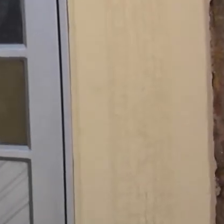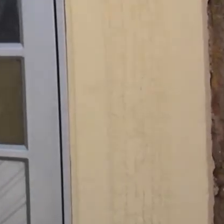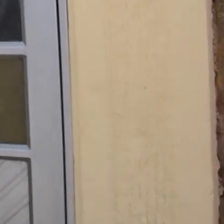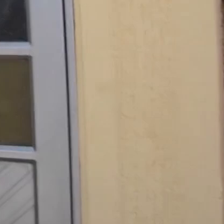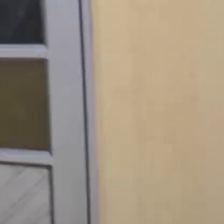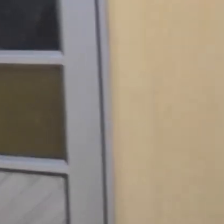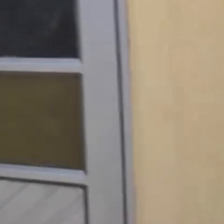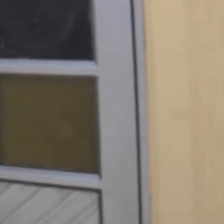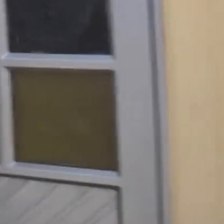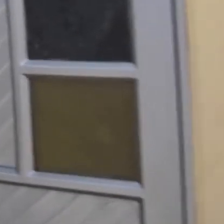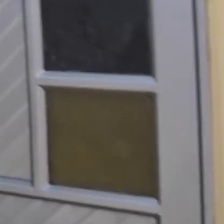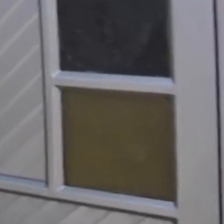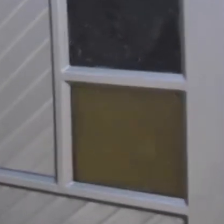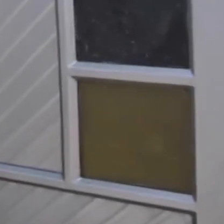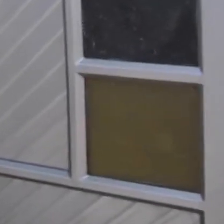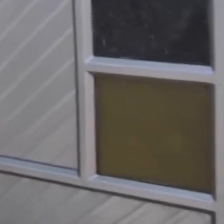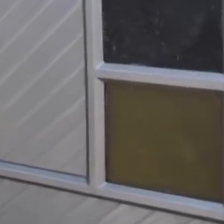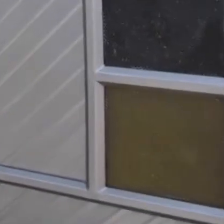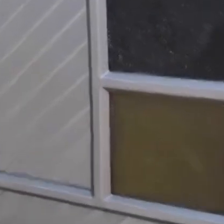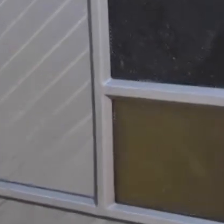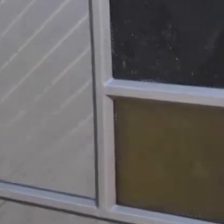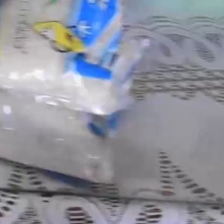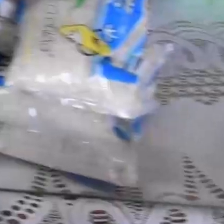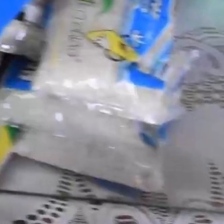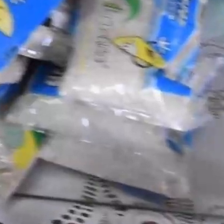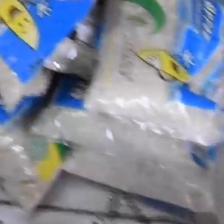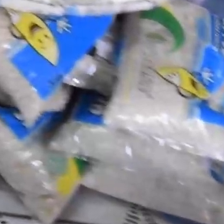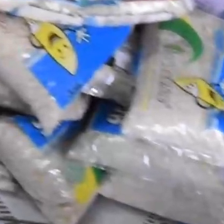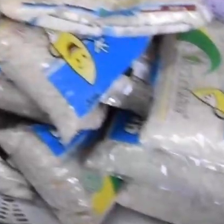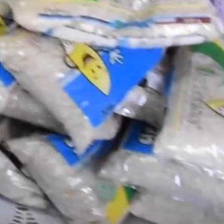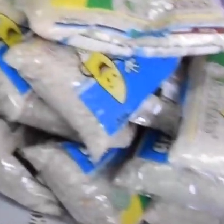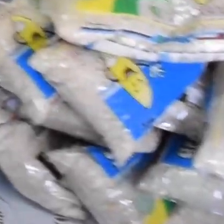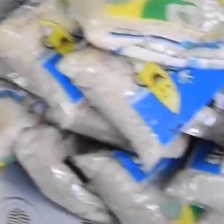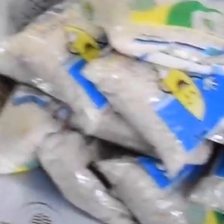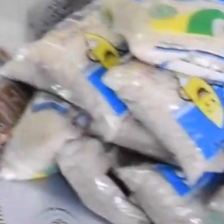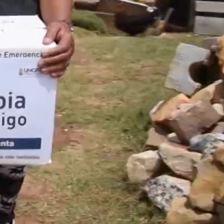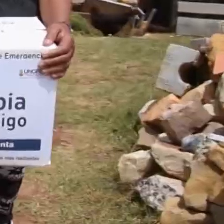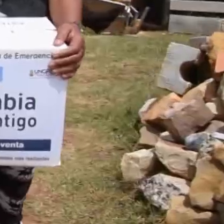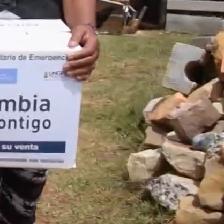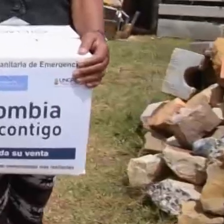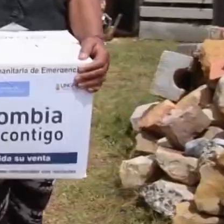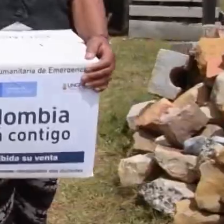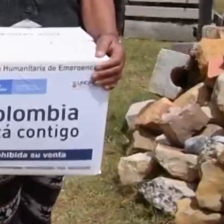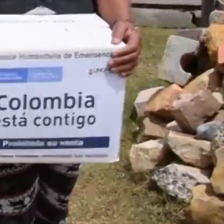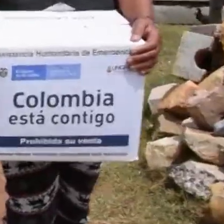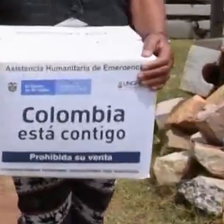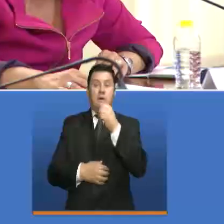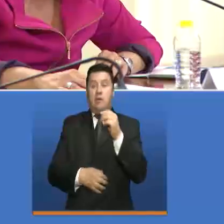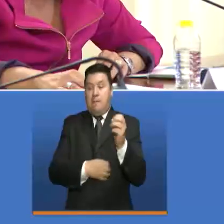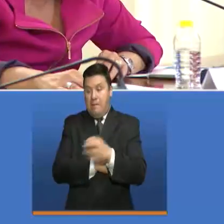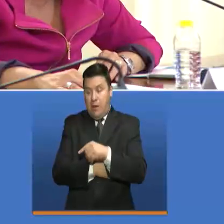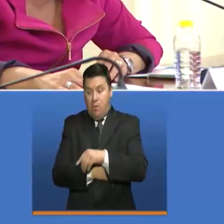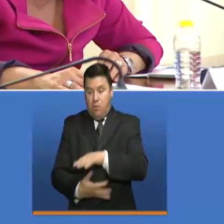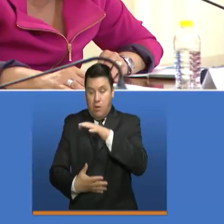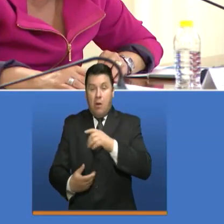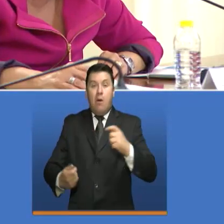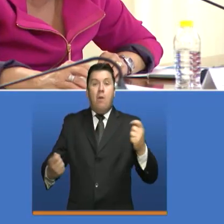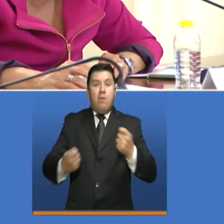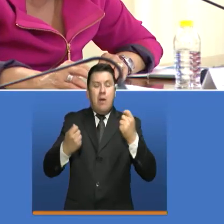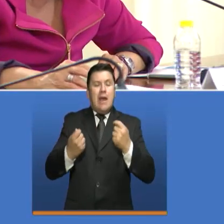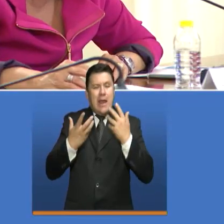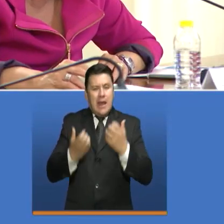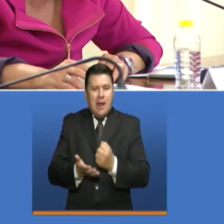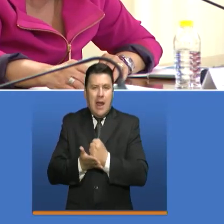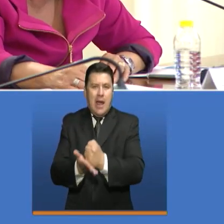aseguró que estas entregas representan más de 4 millones de beneficiados y anunció ayudas adicionales. Esta campaña quiere